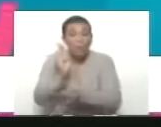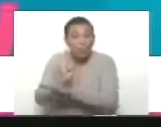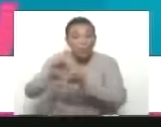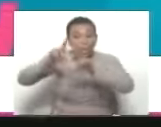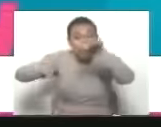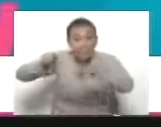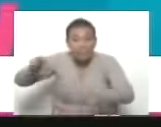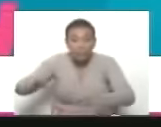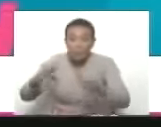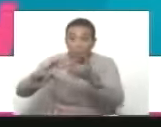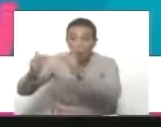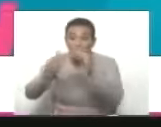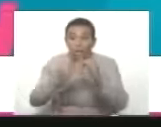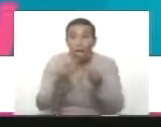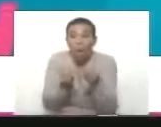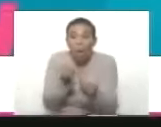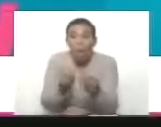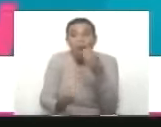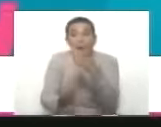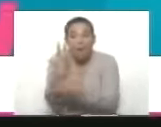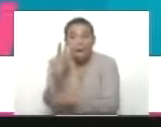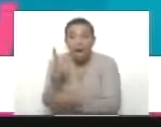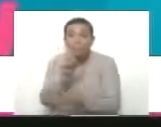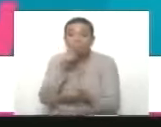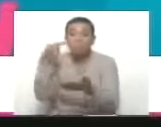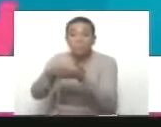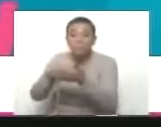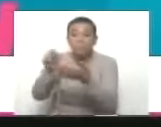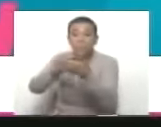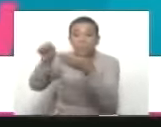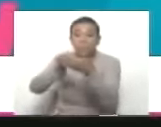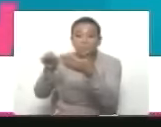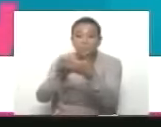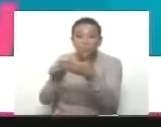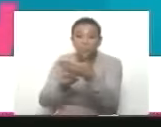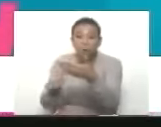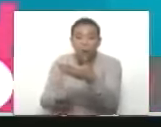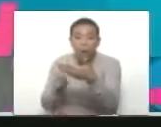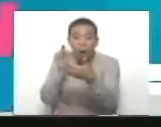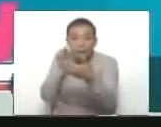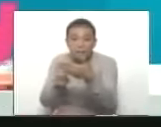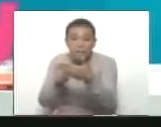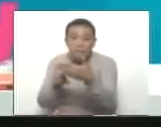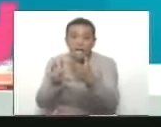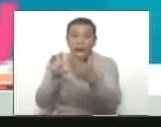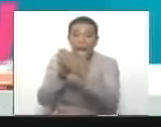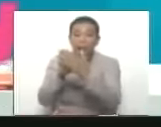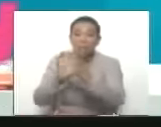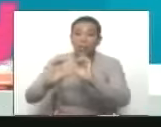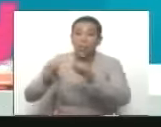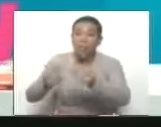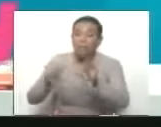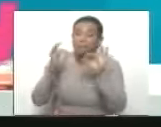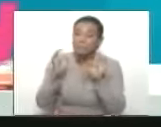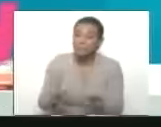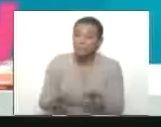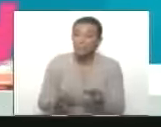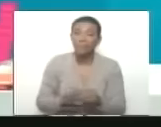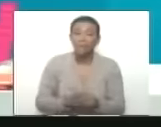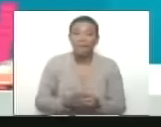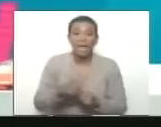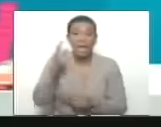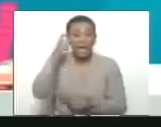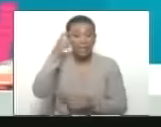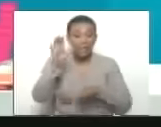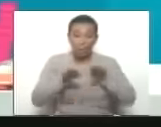pueblo, para defenderlo. ¿Cree un registro? Un registro que arrancó precisamente el